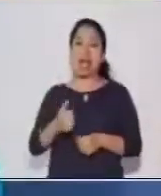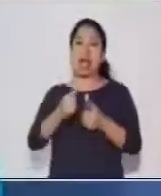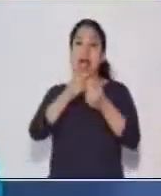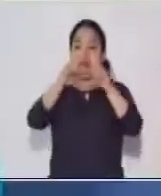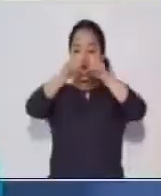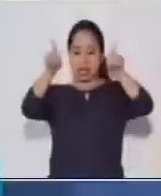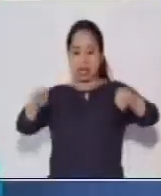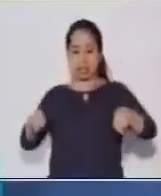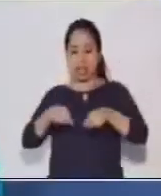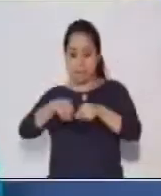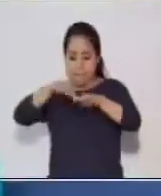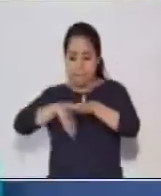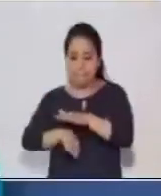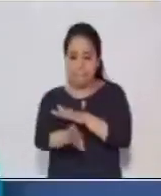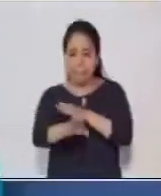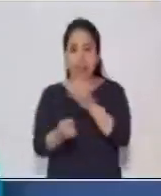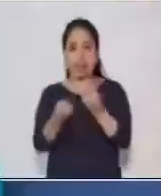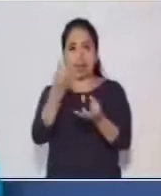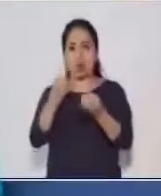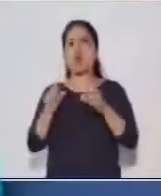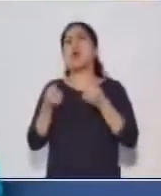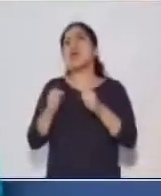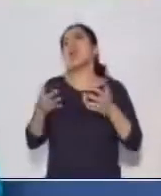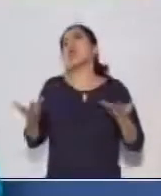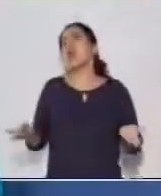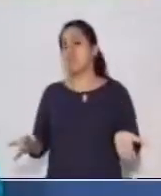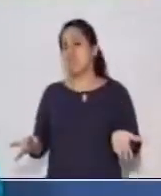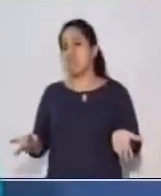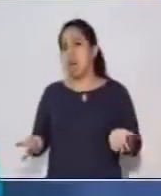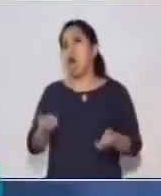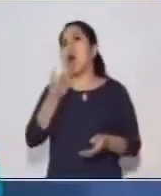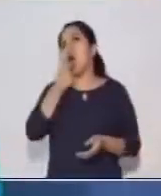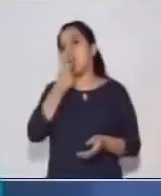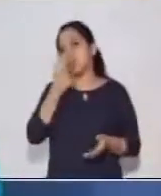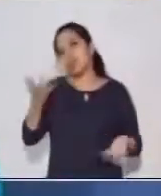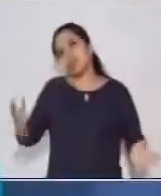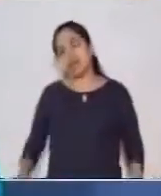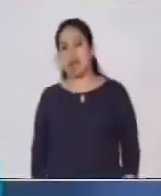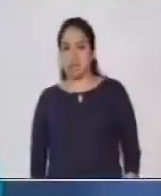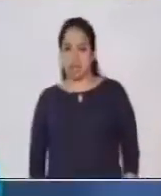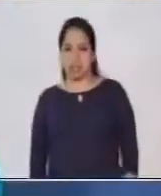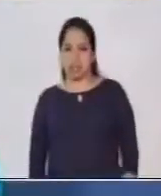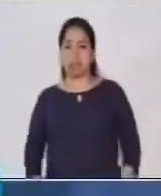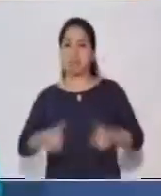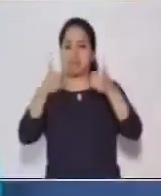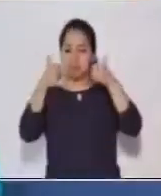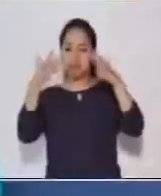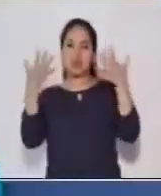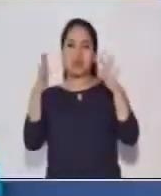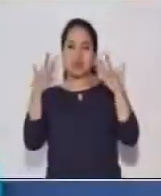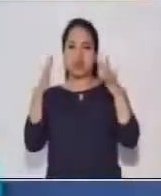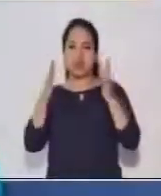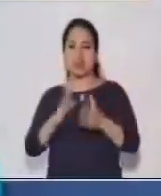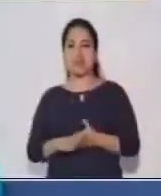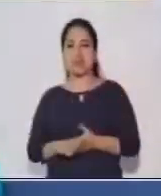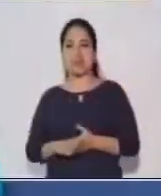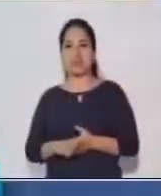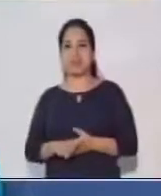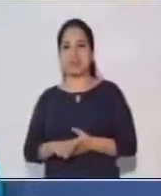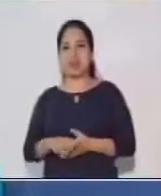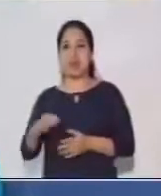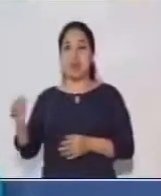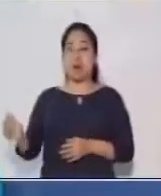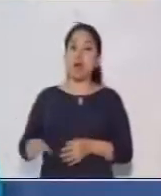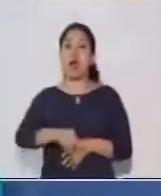en el horno. ¿Y qué era lo que preparaba? Sí, unas galletas. Muy bien, te felicito. Ahora vamos a ver nuestra